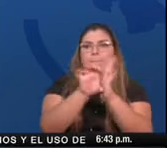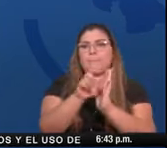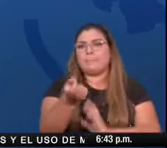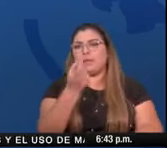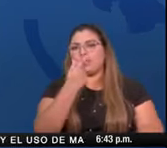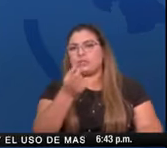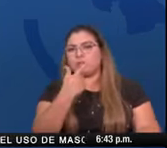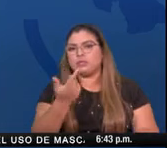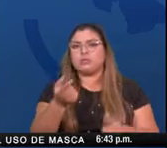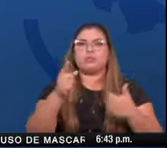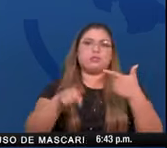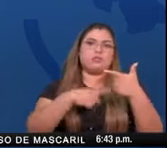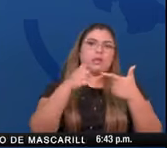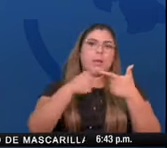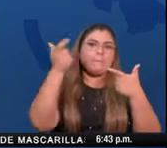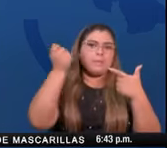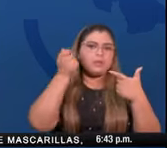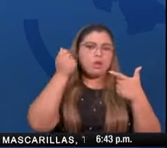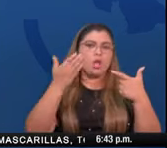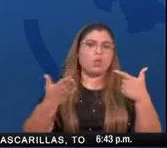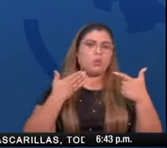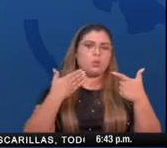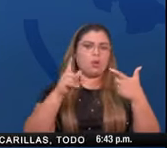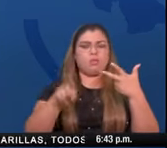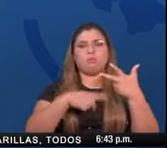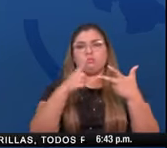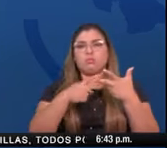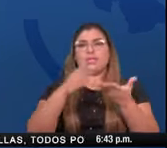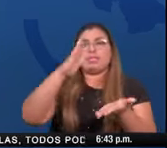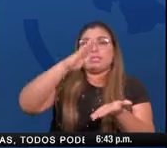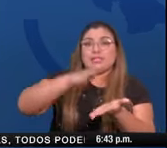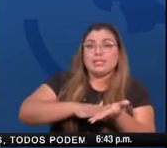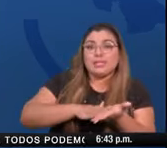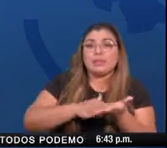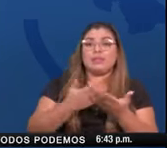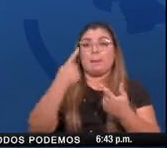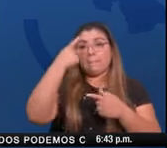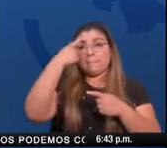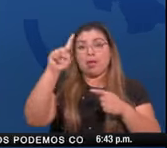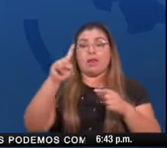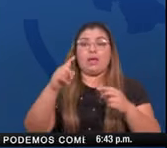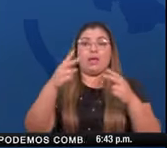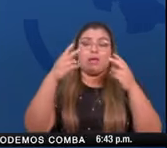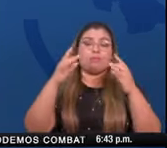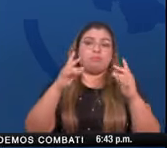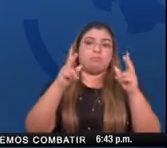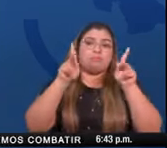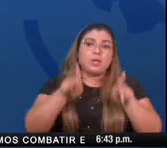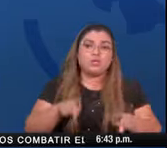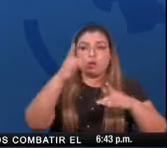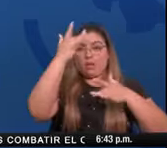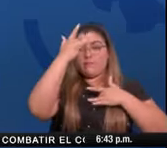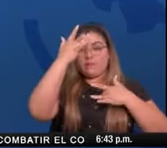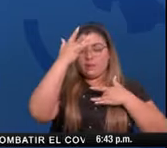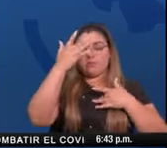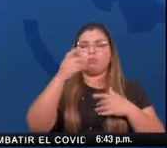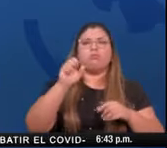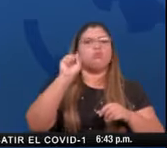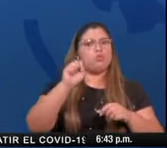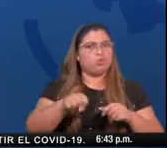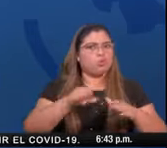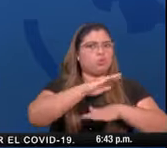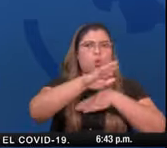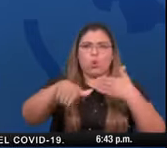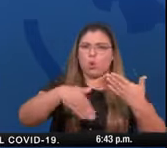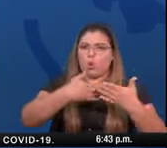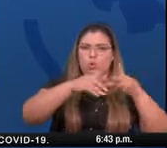atención a los pensionados y jubilados y hacer las citas de pacientes crónicos esta facilidad está funcionando en toda